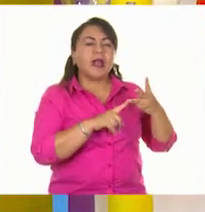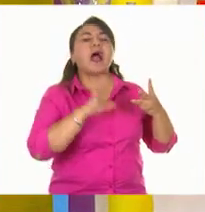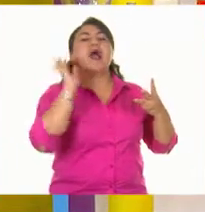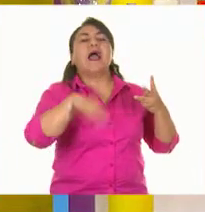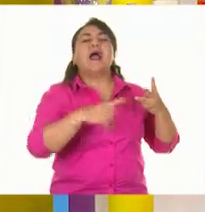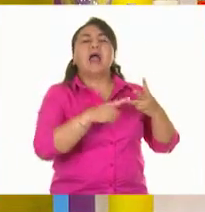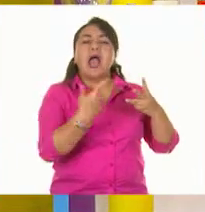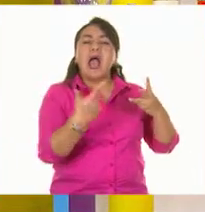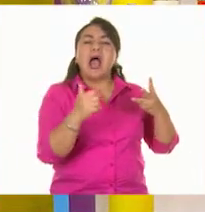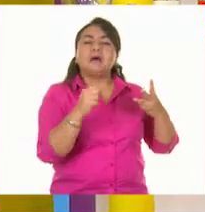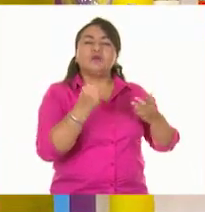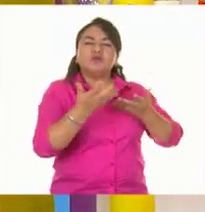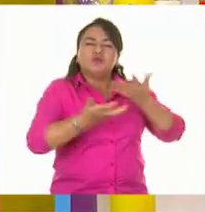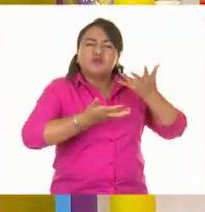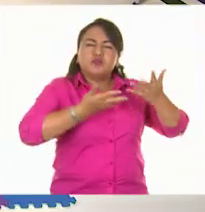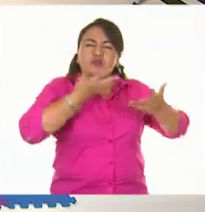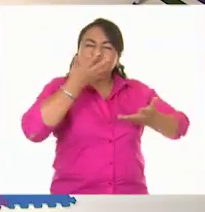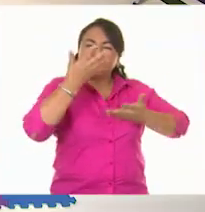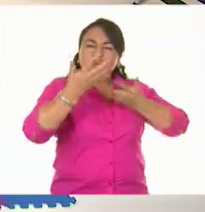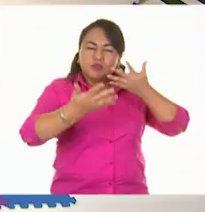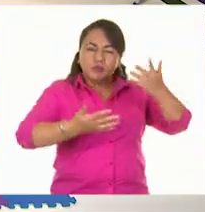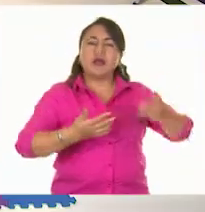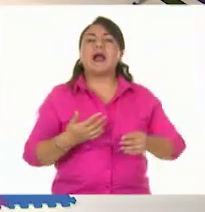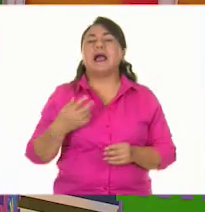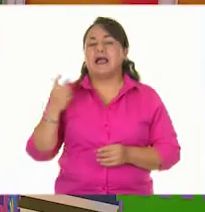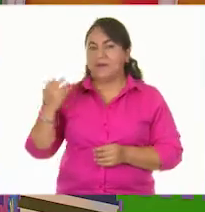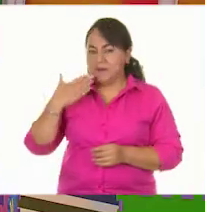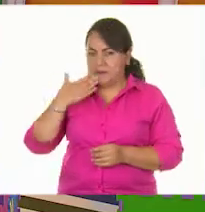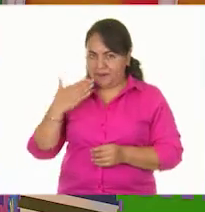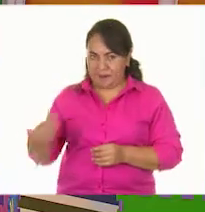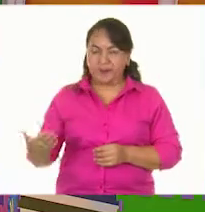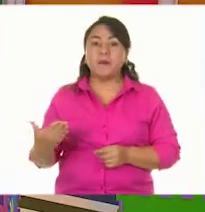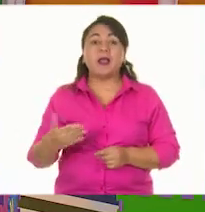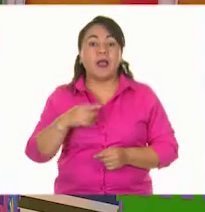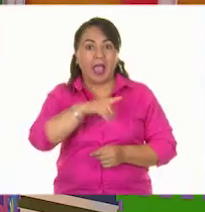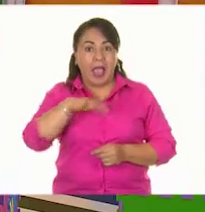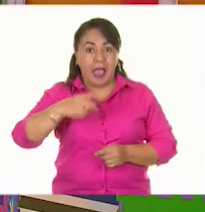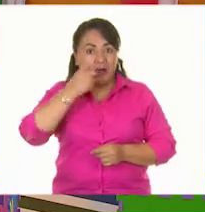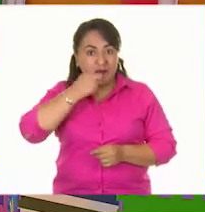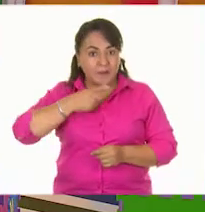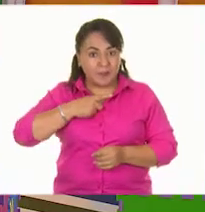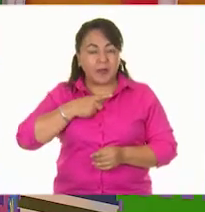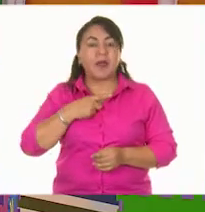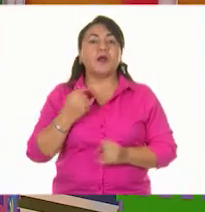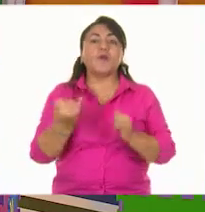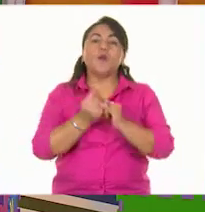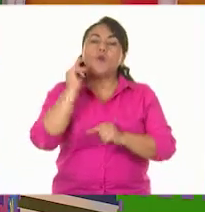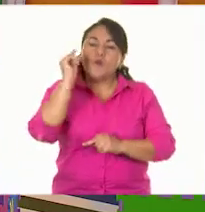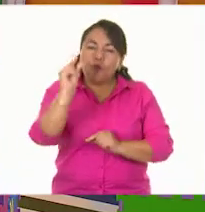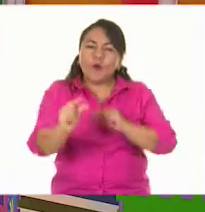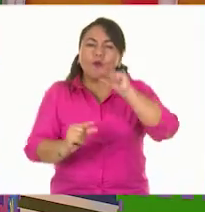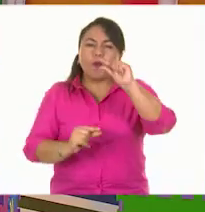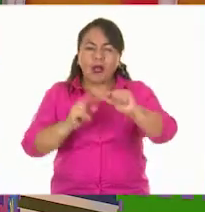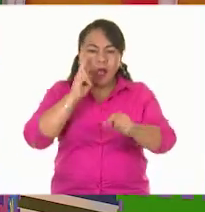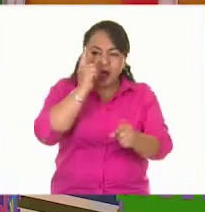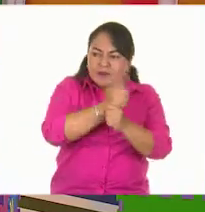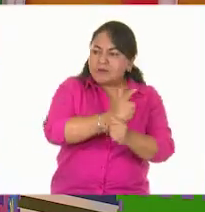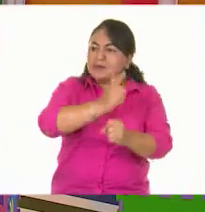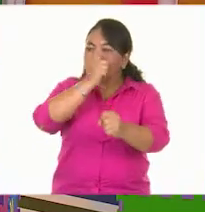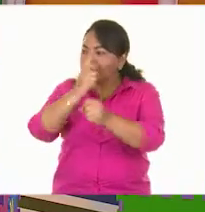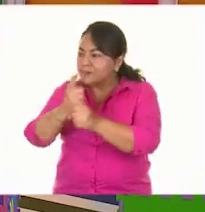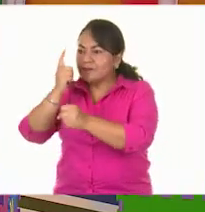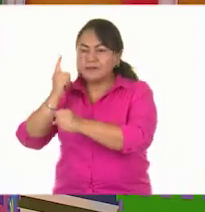¡Gaseoso! Muy bien. Estado gaseoso. Así como, Alexia, ustedes poco a poco van a ir identificando